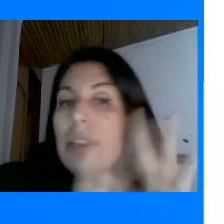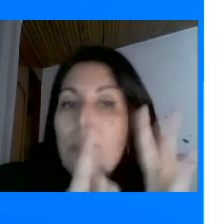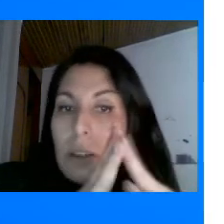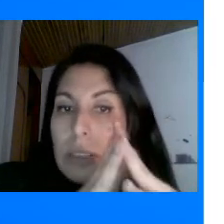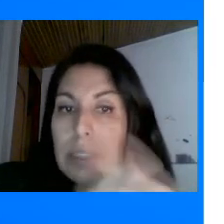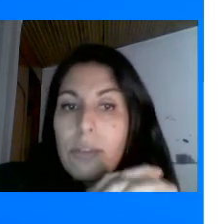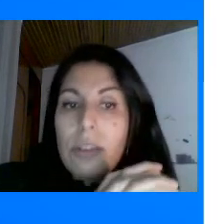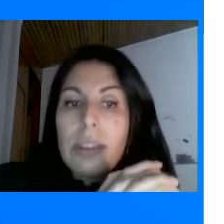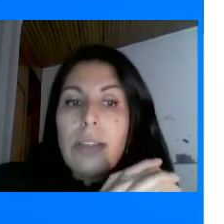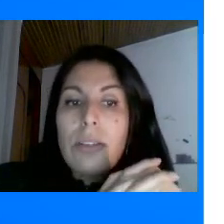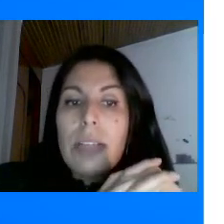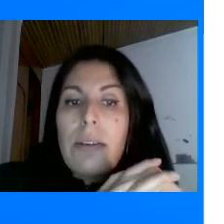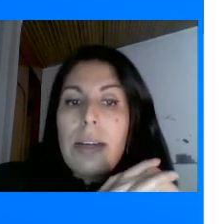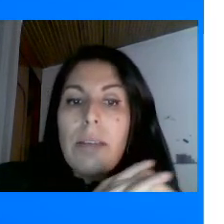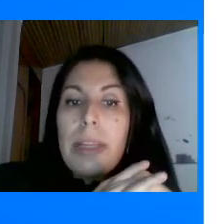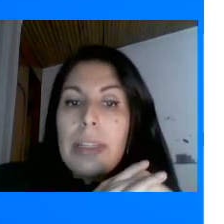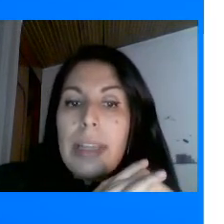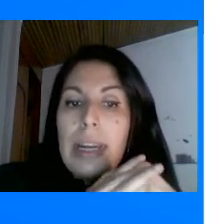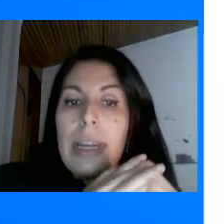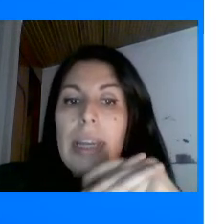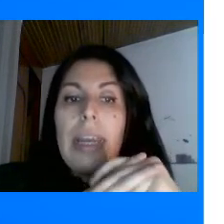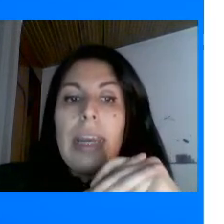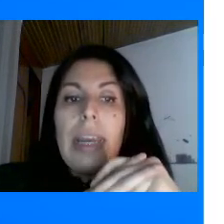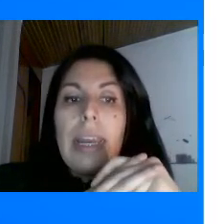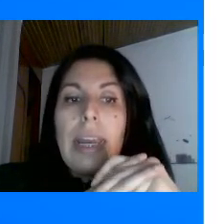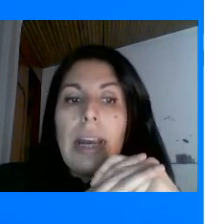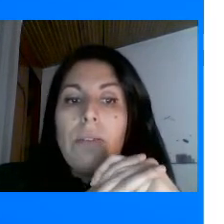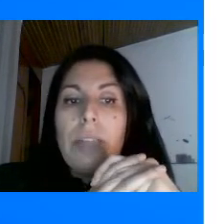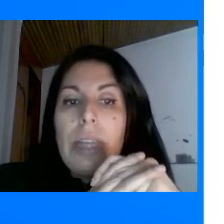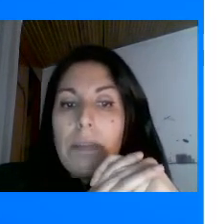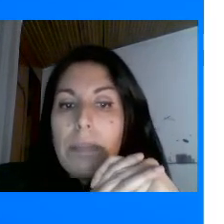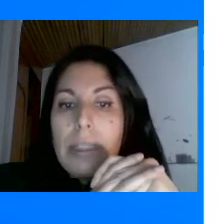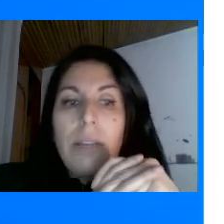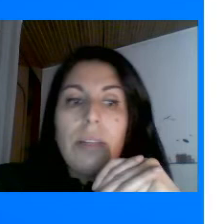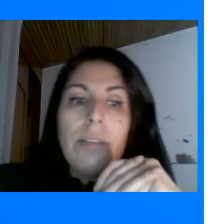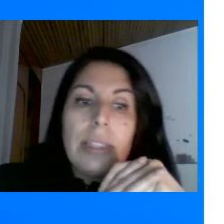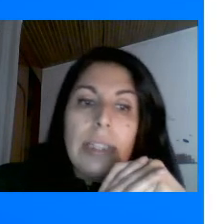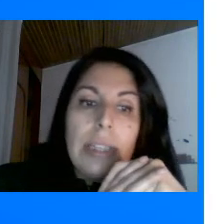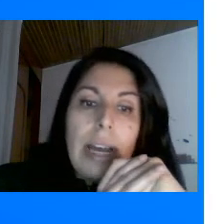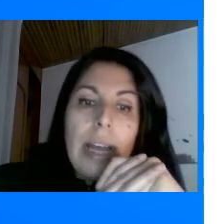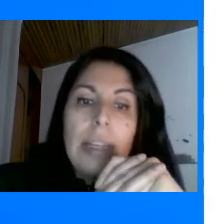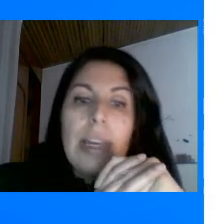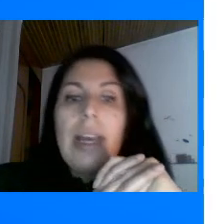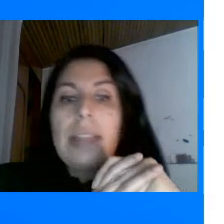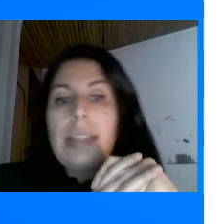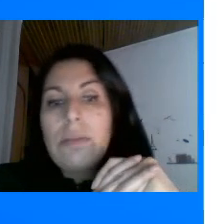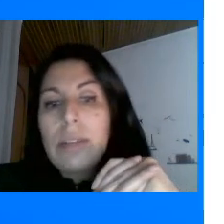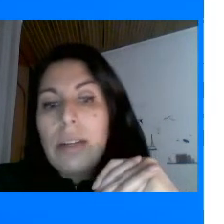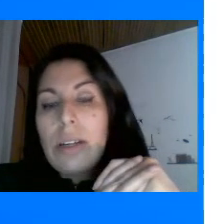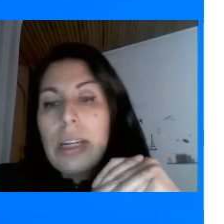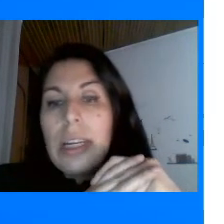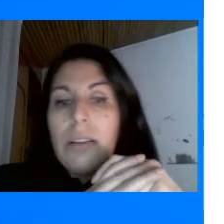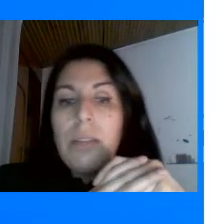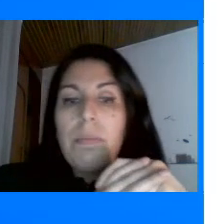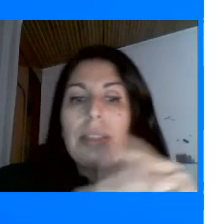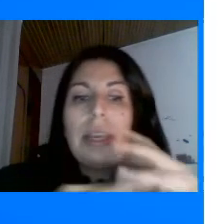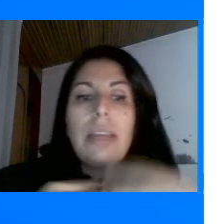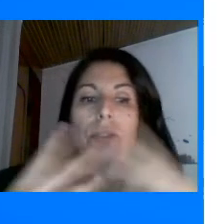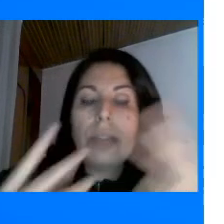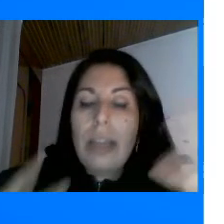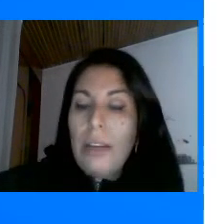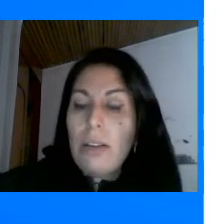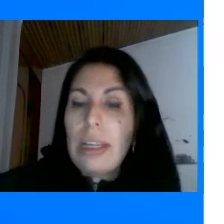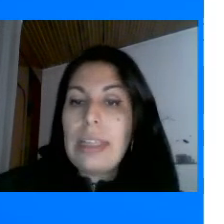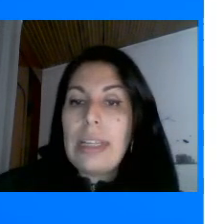Aprendiendo cosas Entonces ellos Se iban a aprender Acudían pues a la universidad Hacían un recorrido Y pues